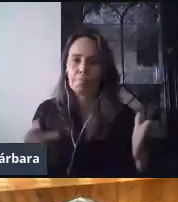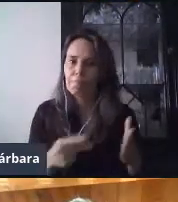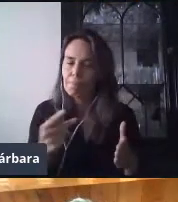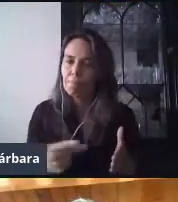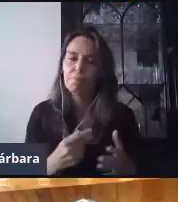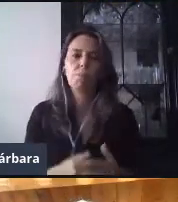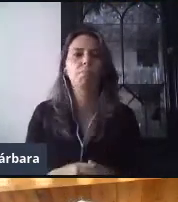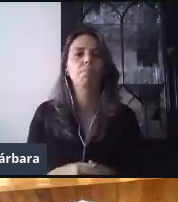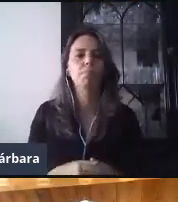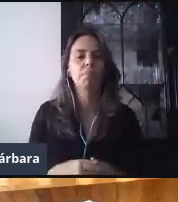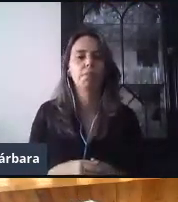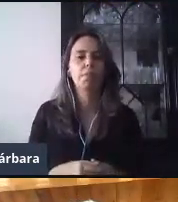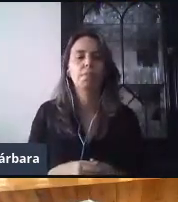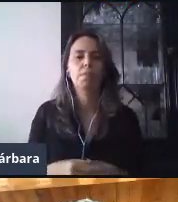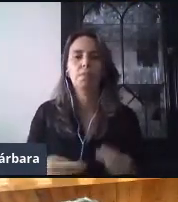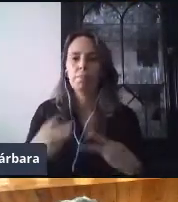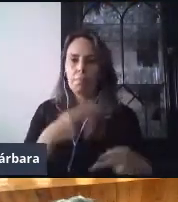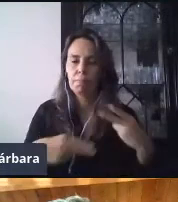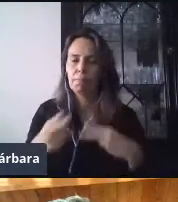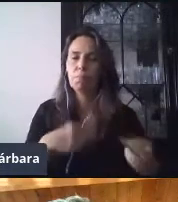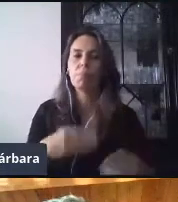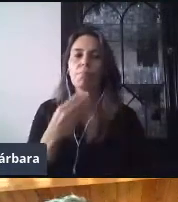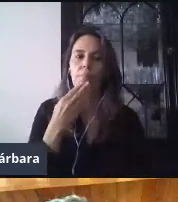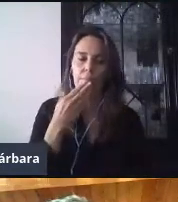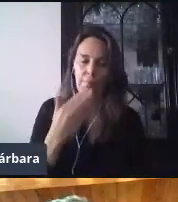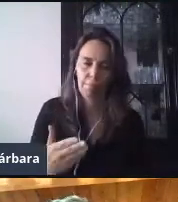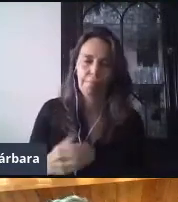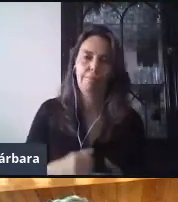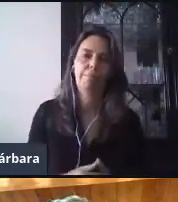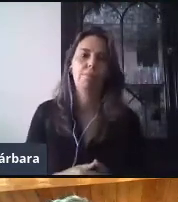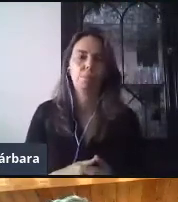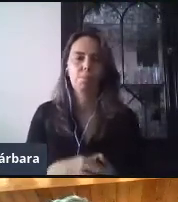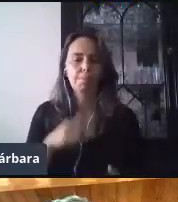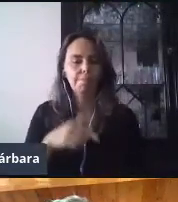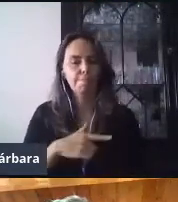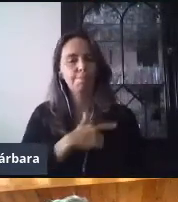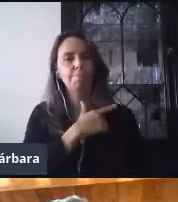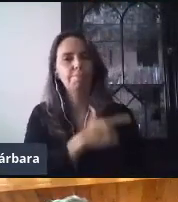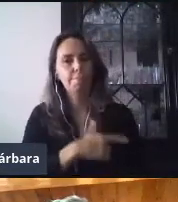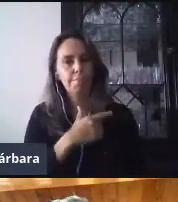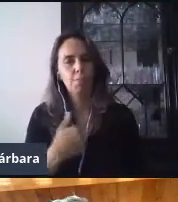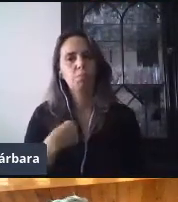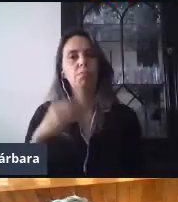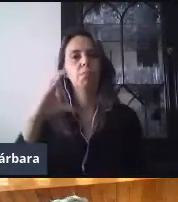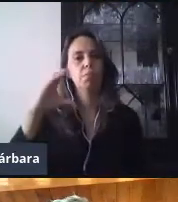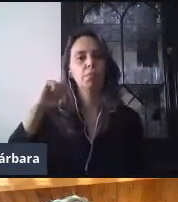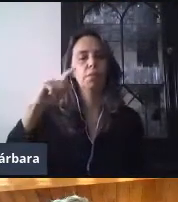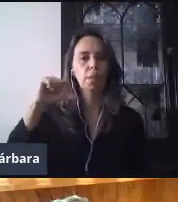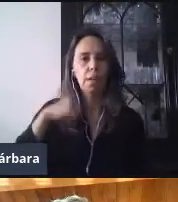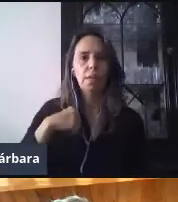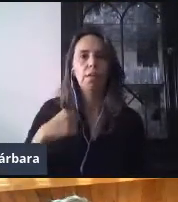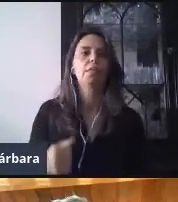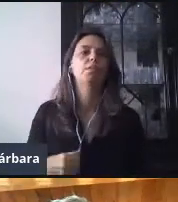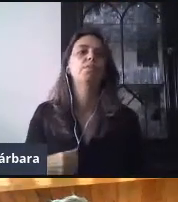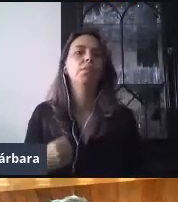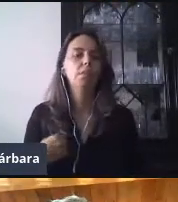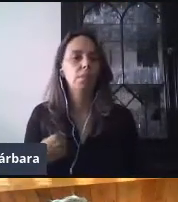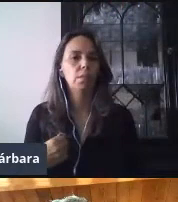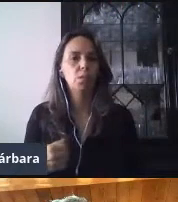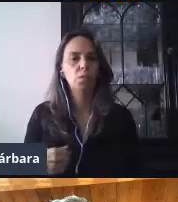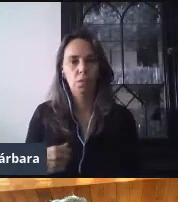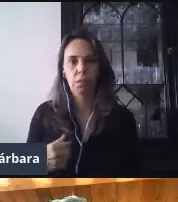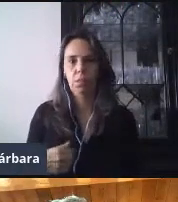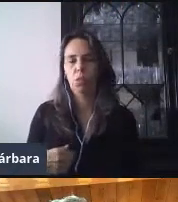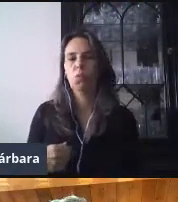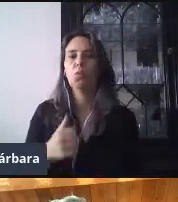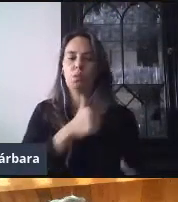bienvenidos, maestras, maestros. Y me da muchísimo gusto estar el día de hoy aquí. Yo soy Carlos Anaya. Soy gerente de Educación Básica en